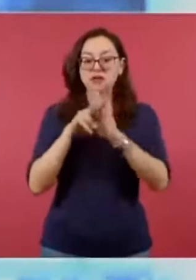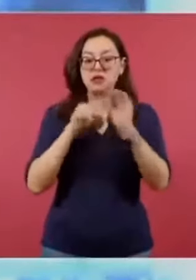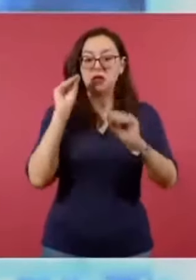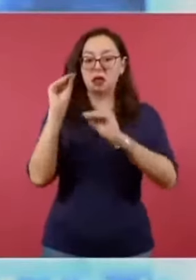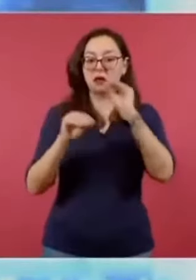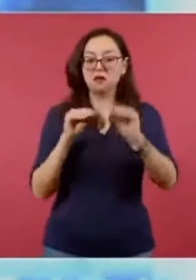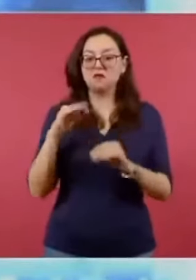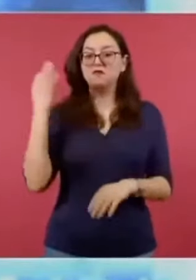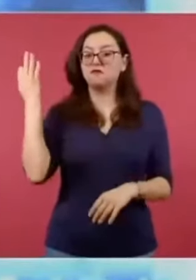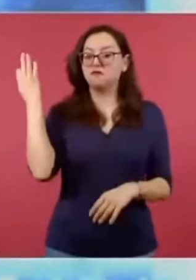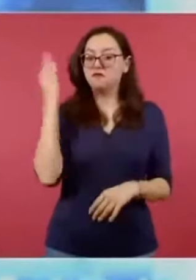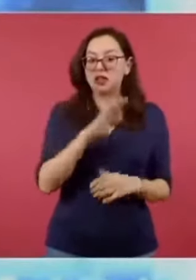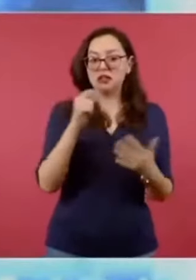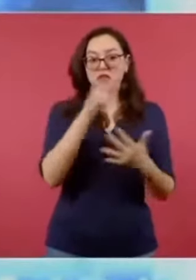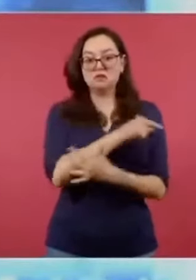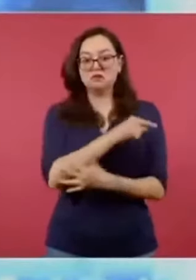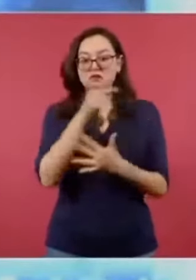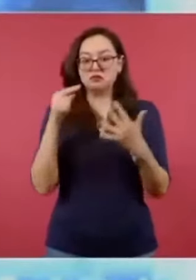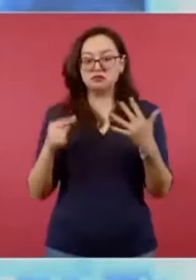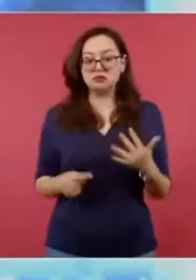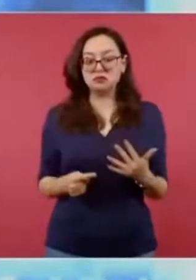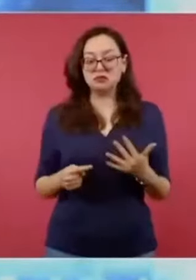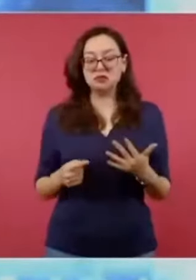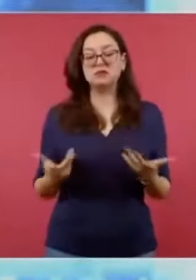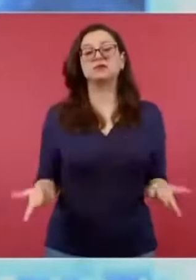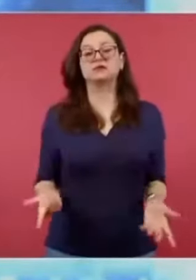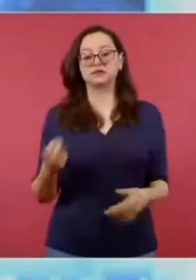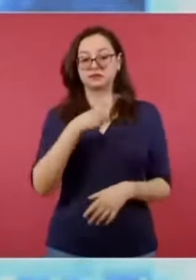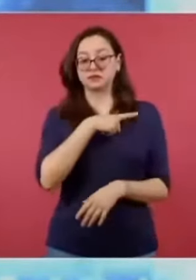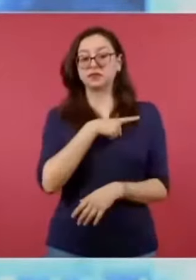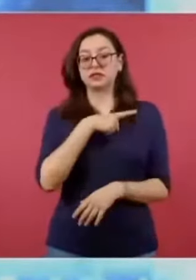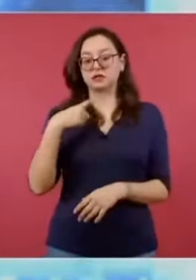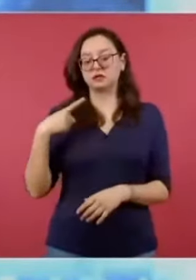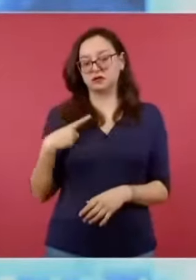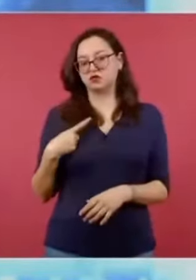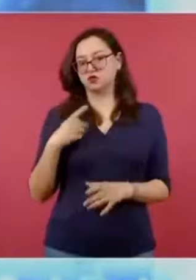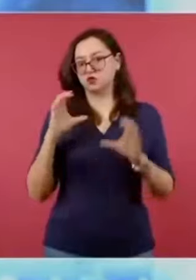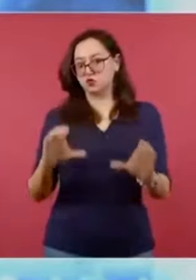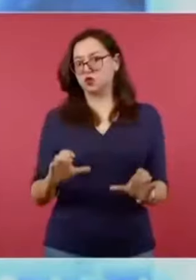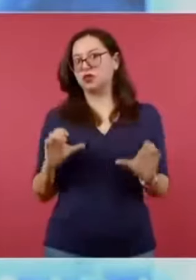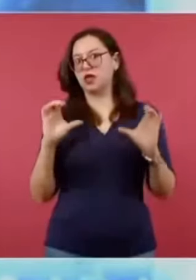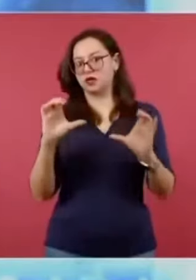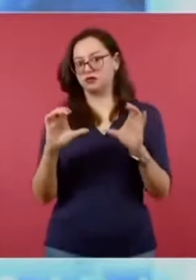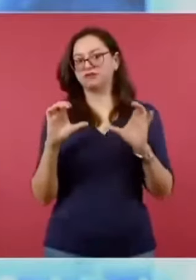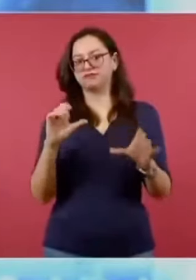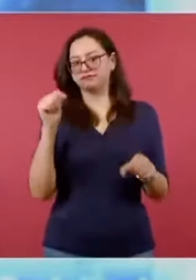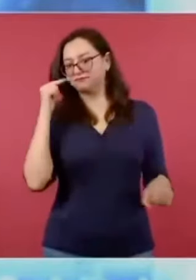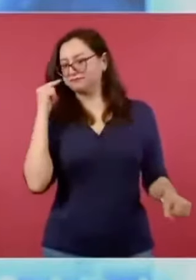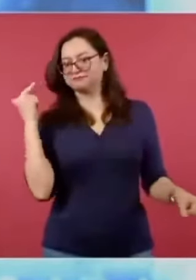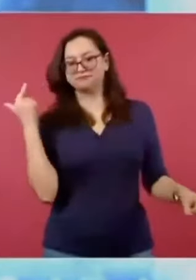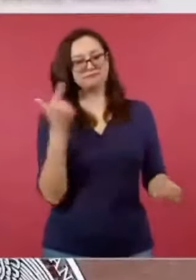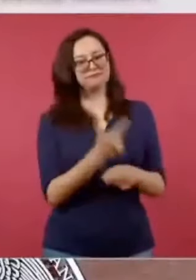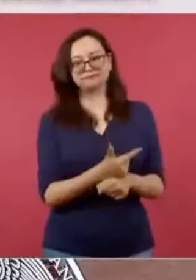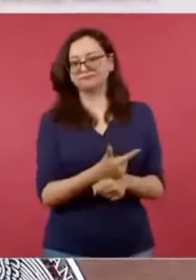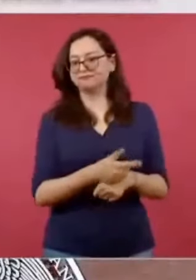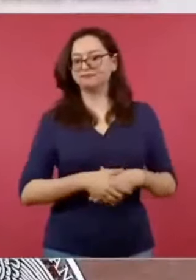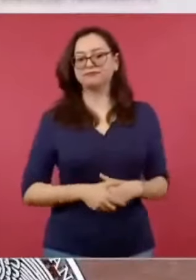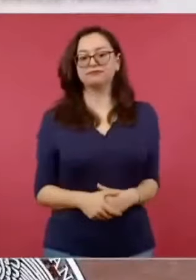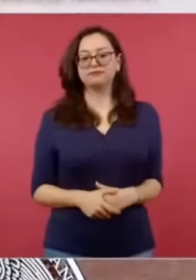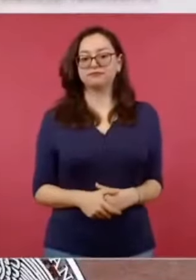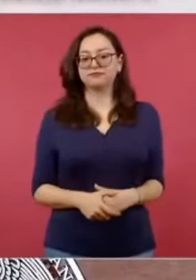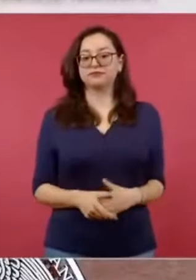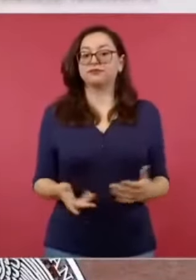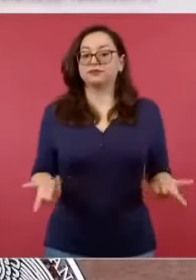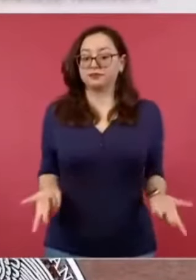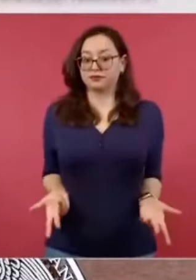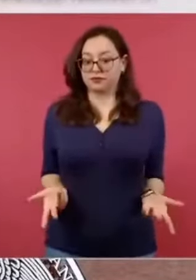a las mentiras publicadas como verdades. Esta es la primera de la semana, pero